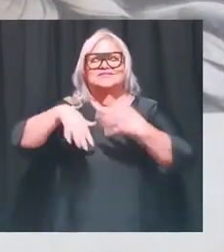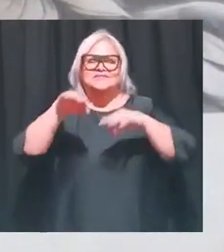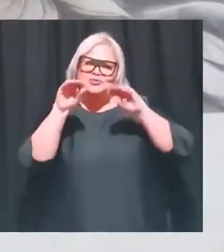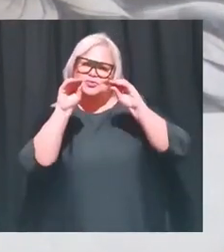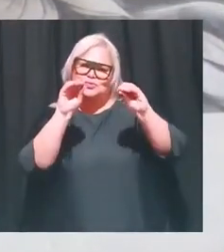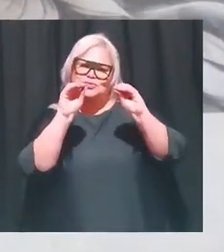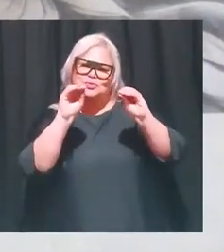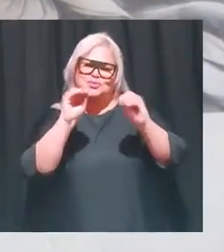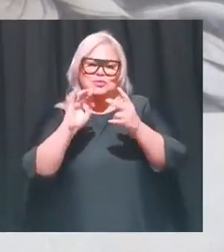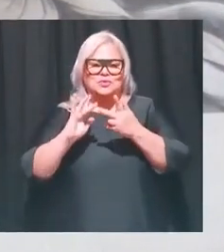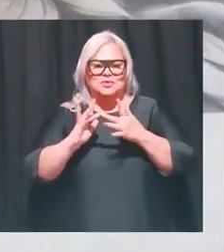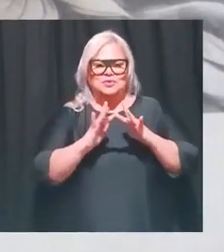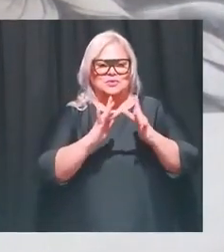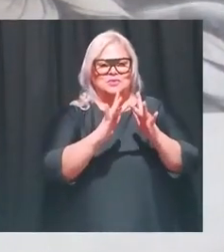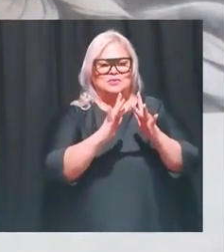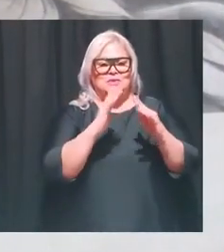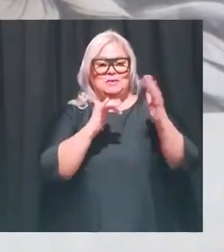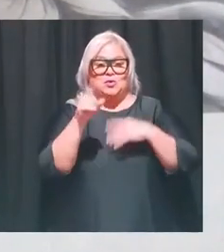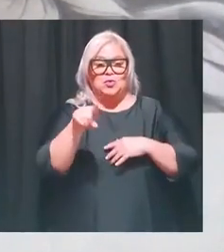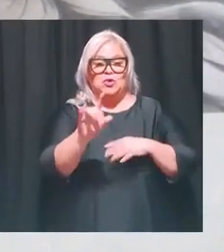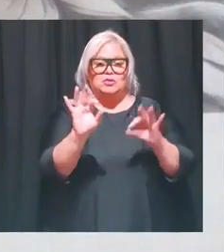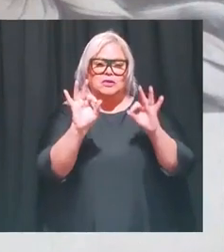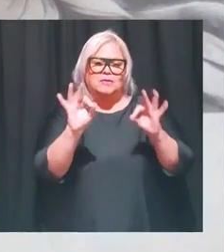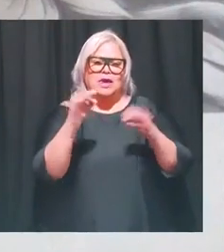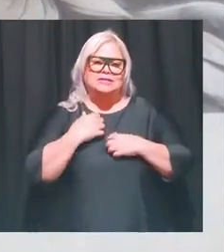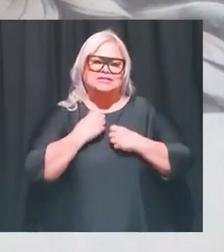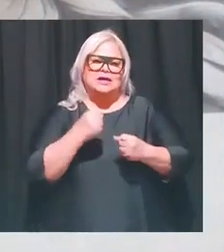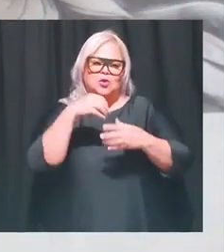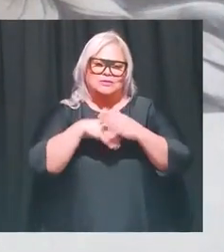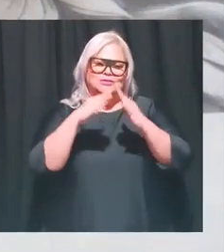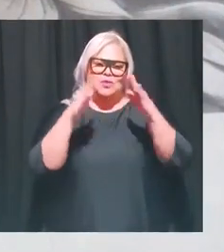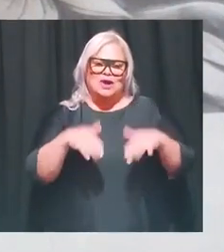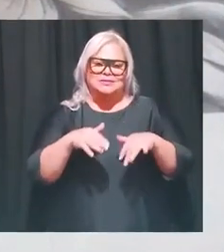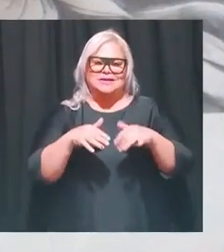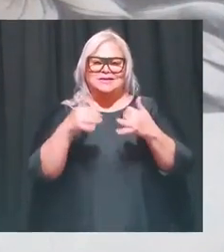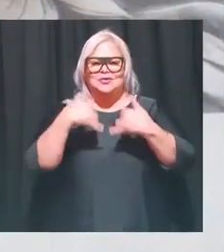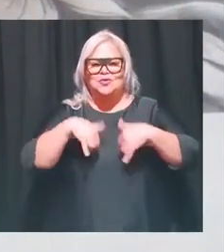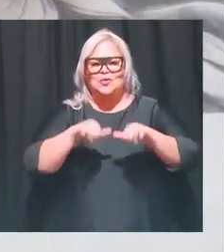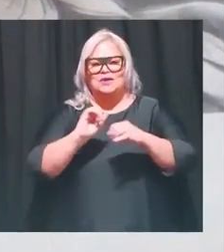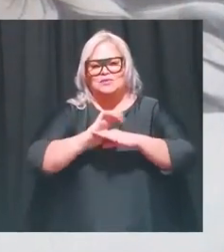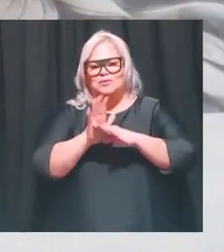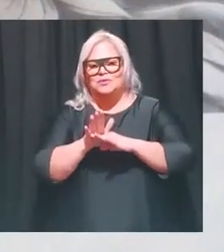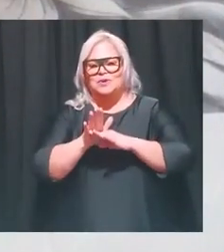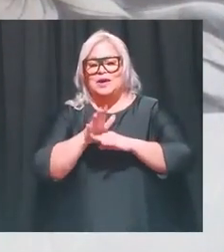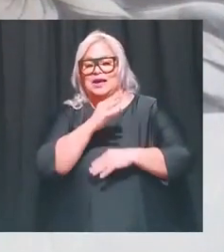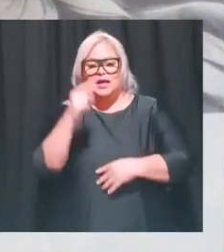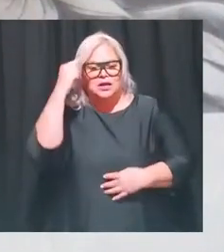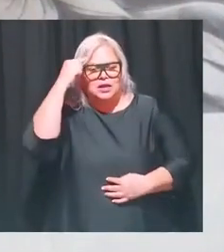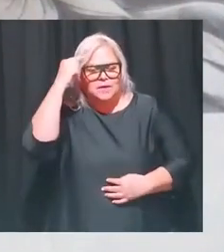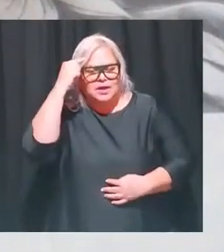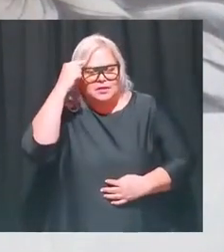virtual espero que todos estén bien y en salud dentro de esta pandemia y ocupando su mente ¿no? en